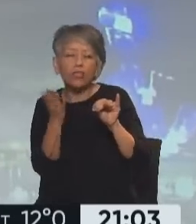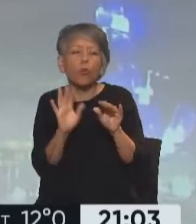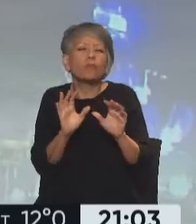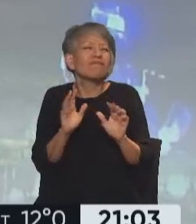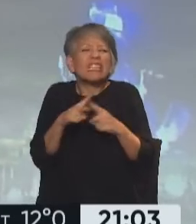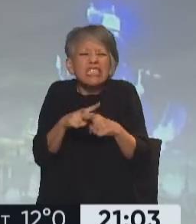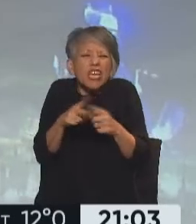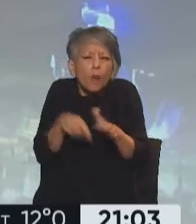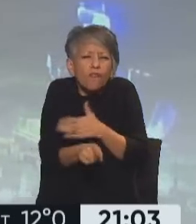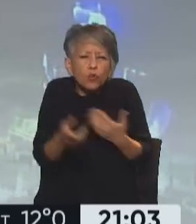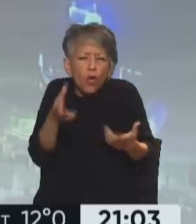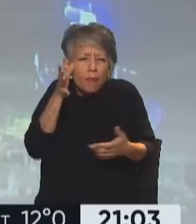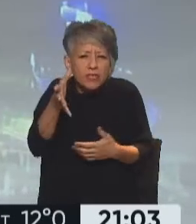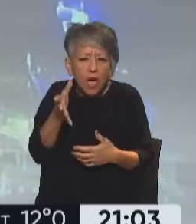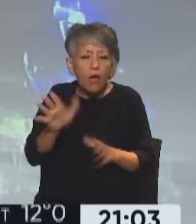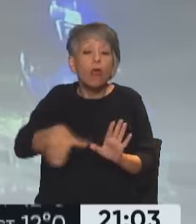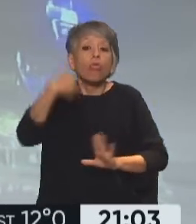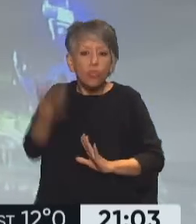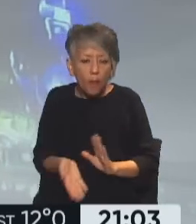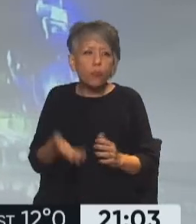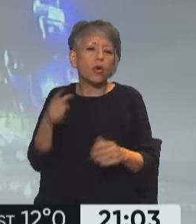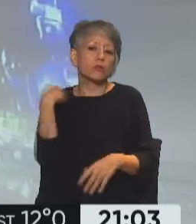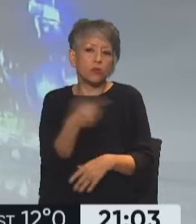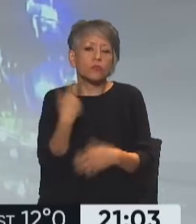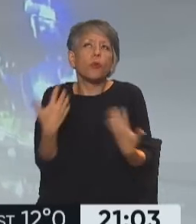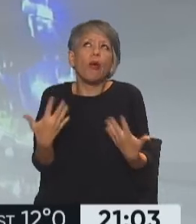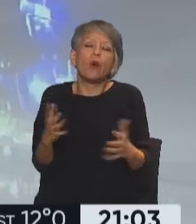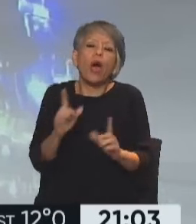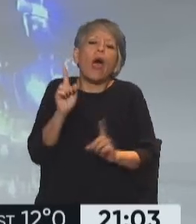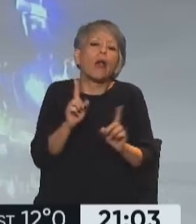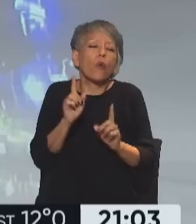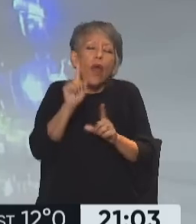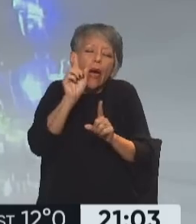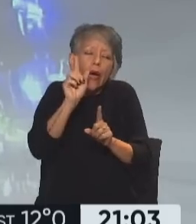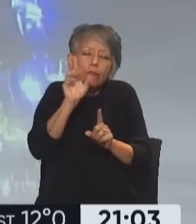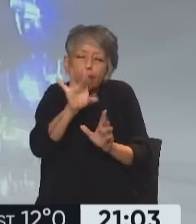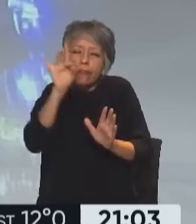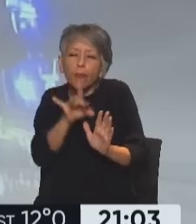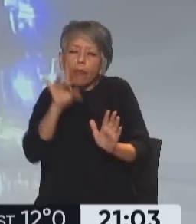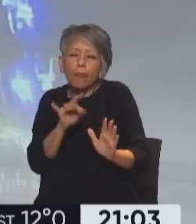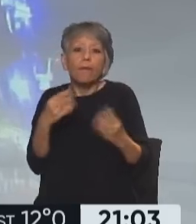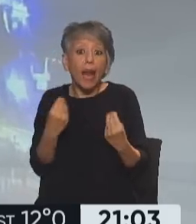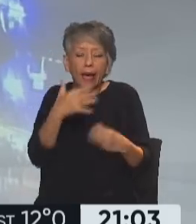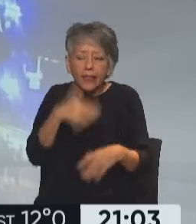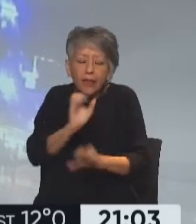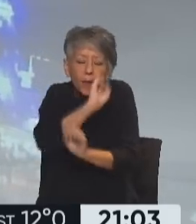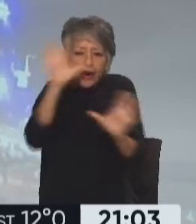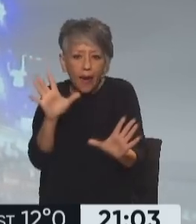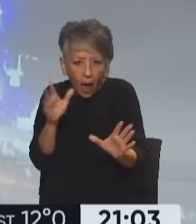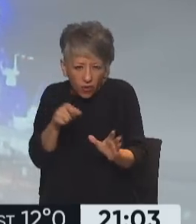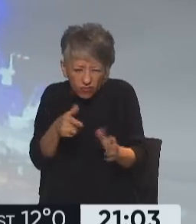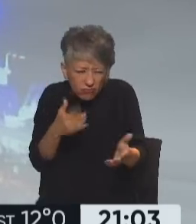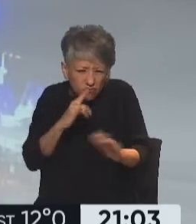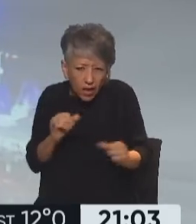técnicas que después vamos a poder, en todo caso, entrarle algún detalle y entender un poco mejor de qué están hablando. La